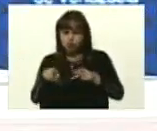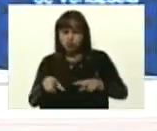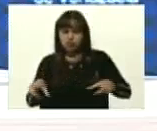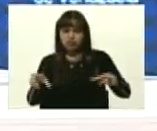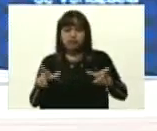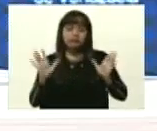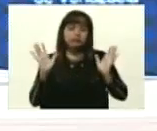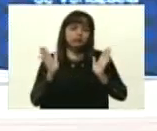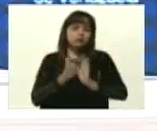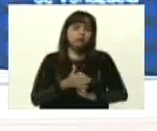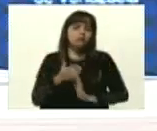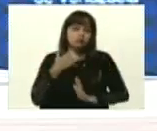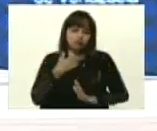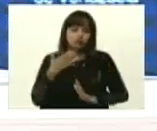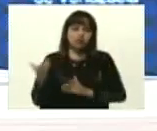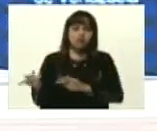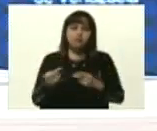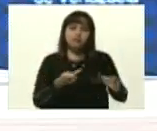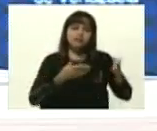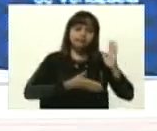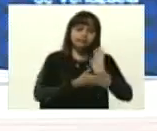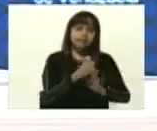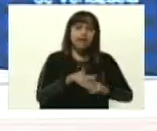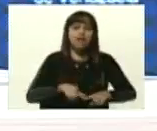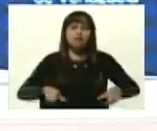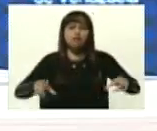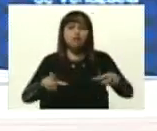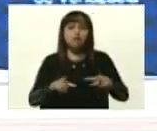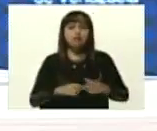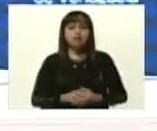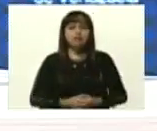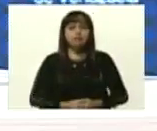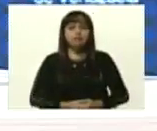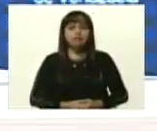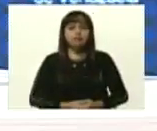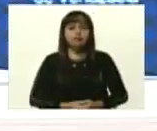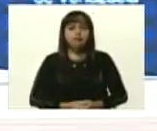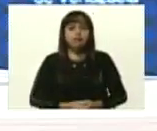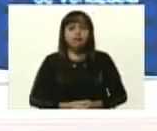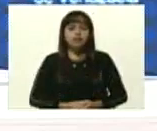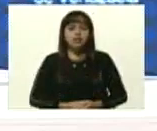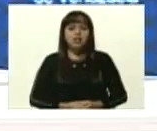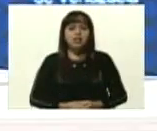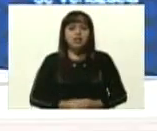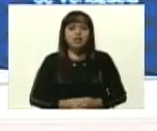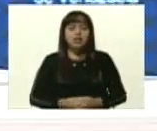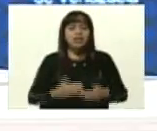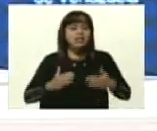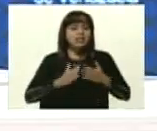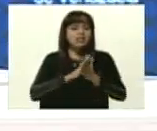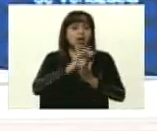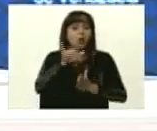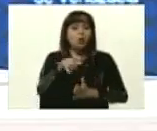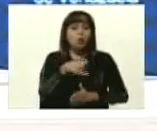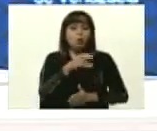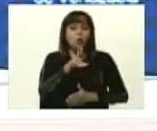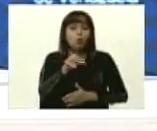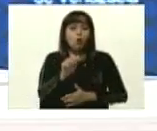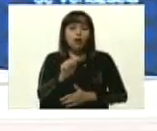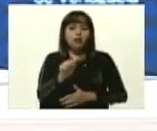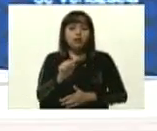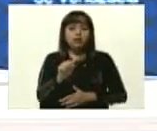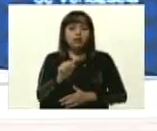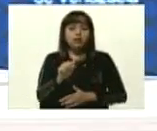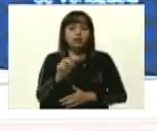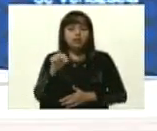mío. Les recomiendo que vayan al Castrero. Allá en El Castrero, en San Juan de los Morros, bellísima región